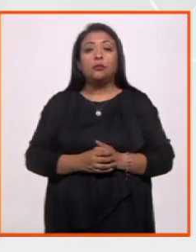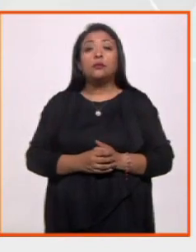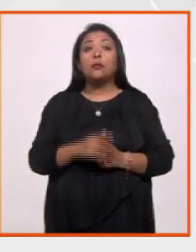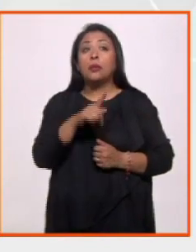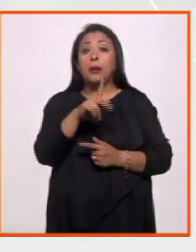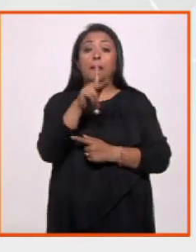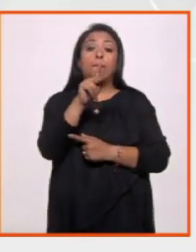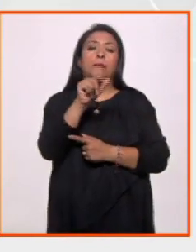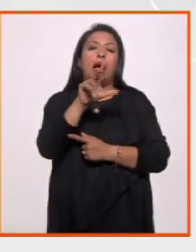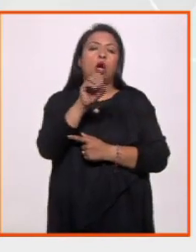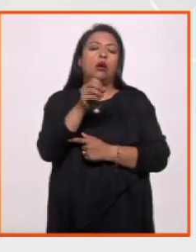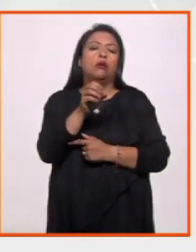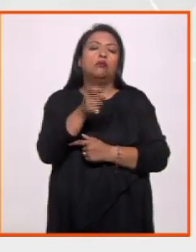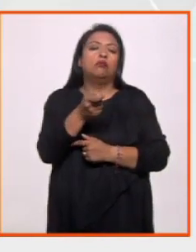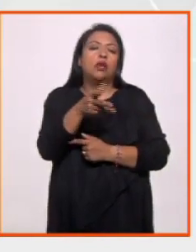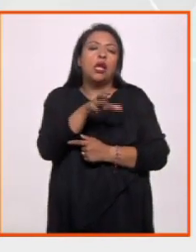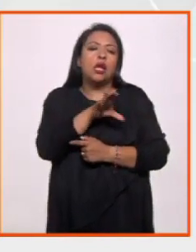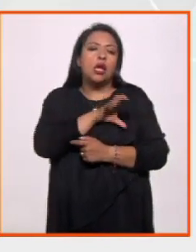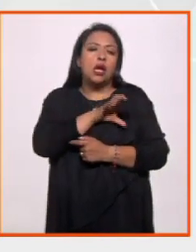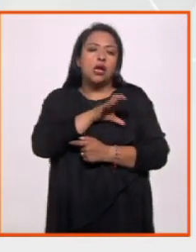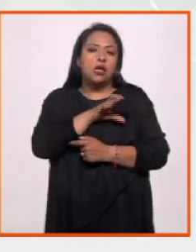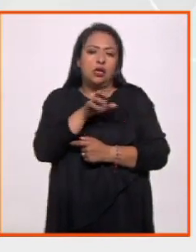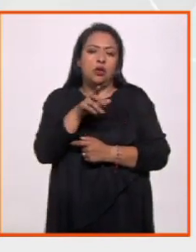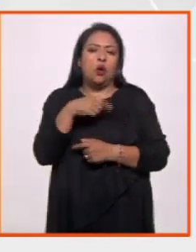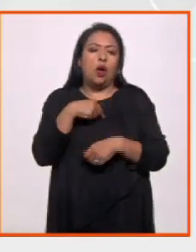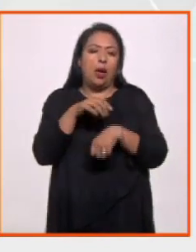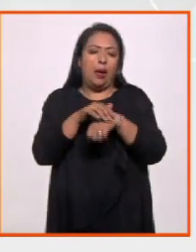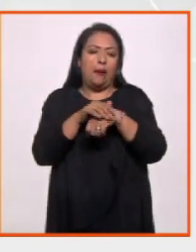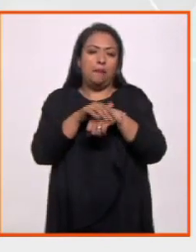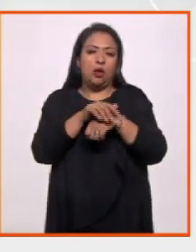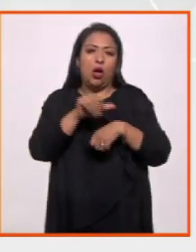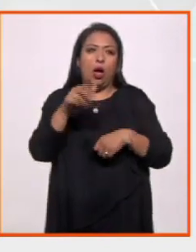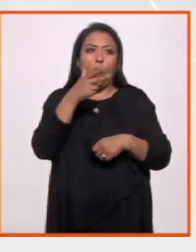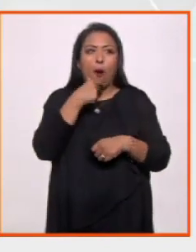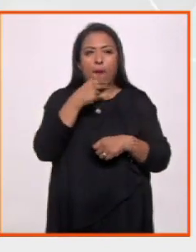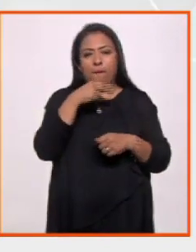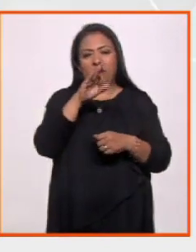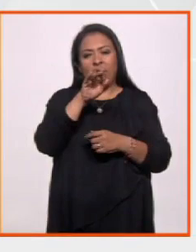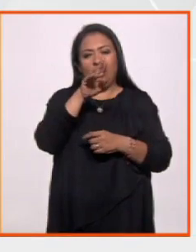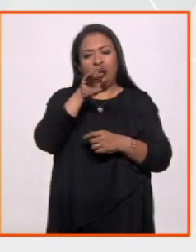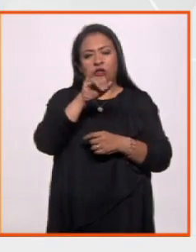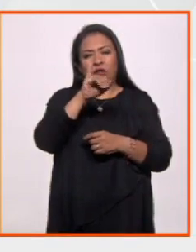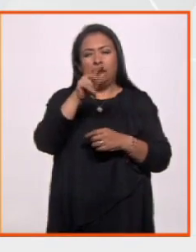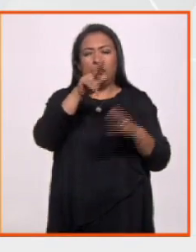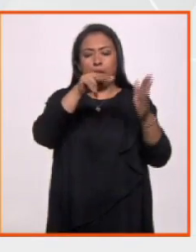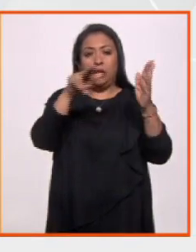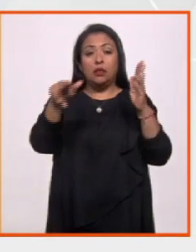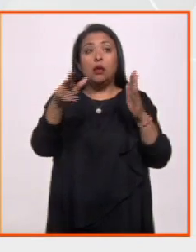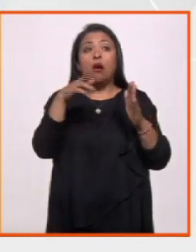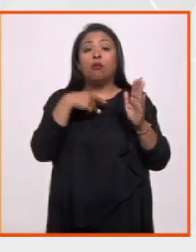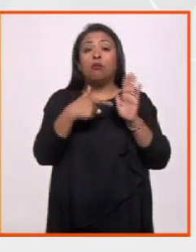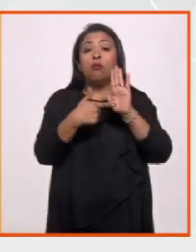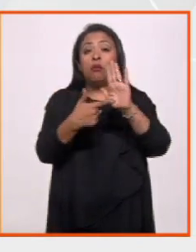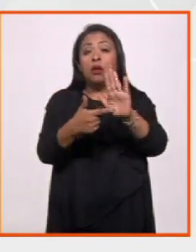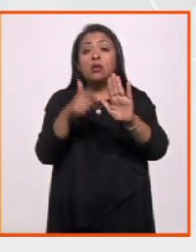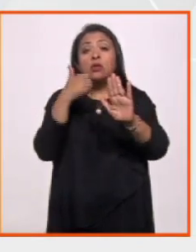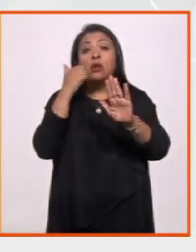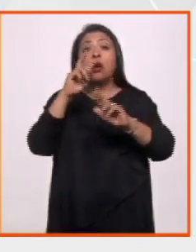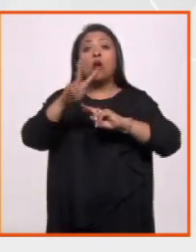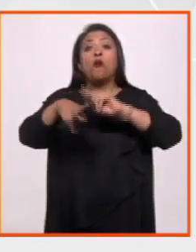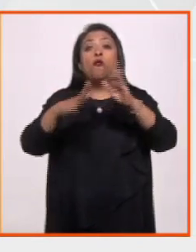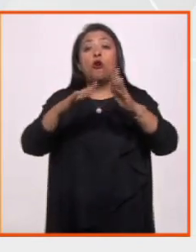Paco, como le llamaban sus amigos al pintor Francisco Icaza, será recordado con la muestra Me Quiero Ir al Mar,